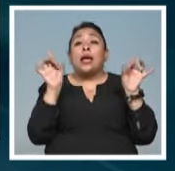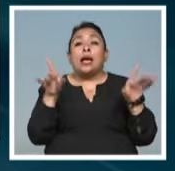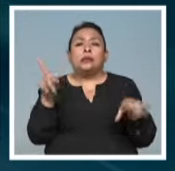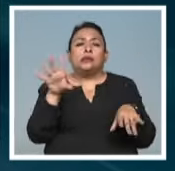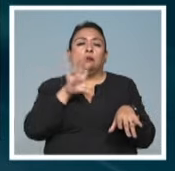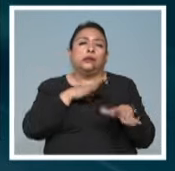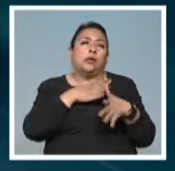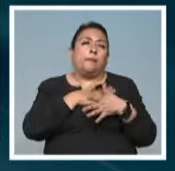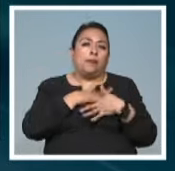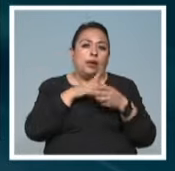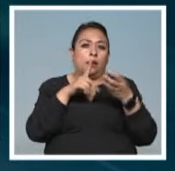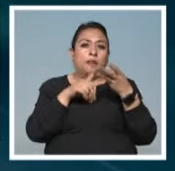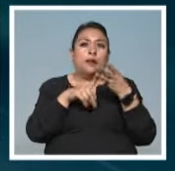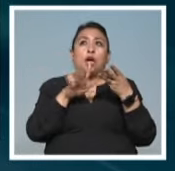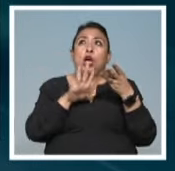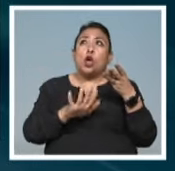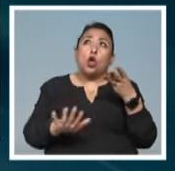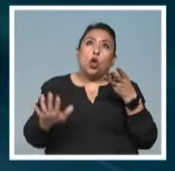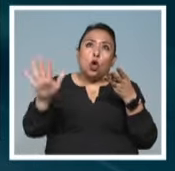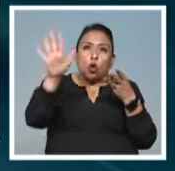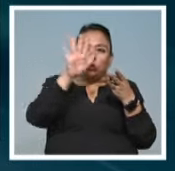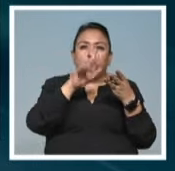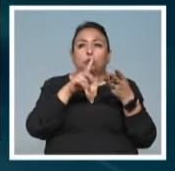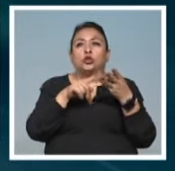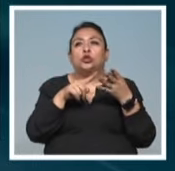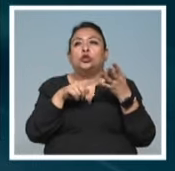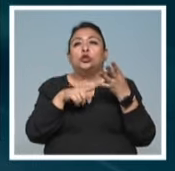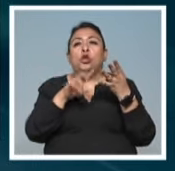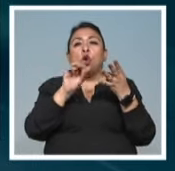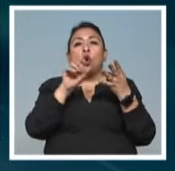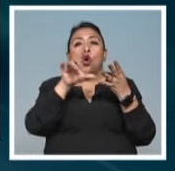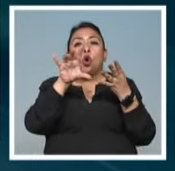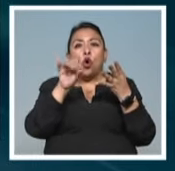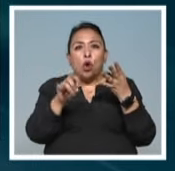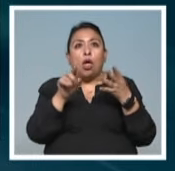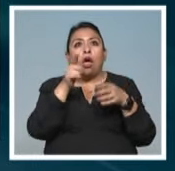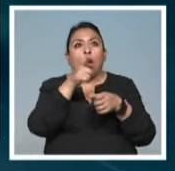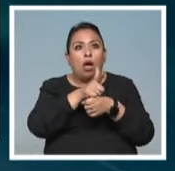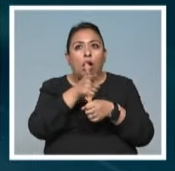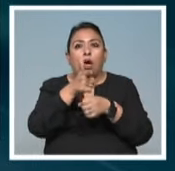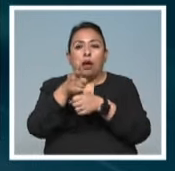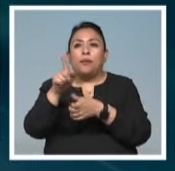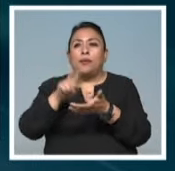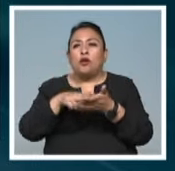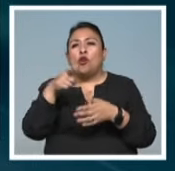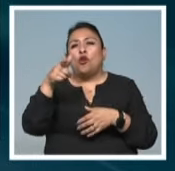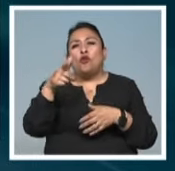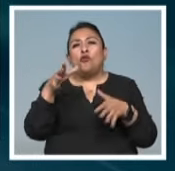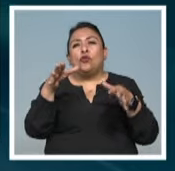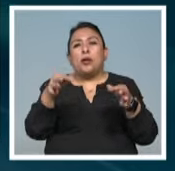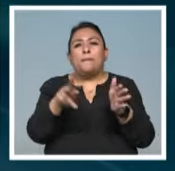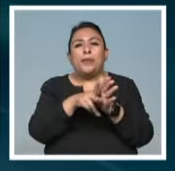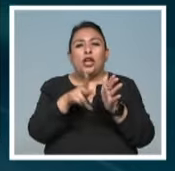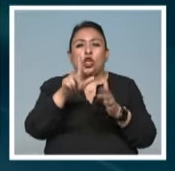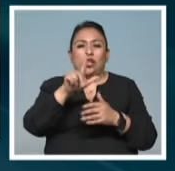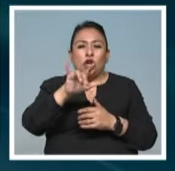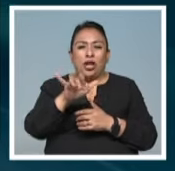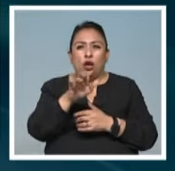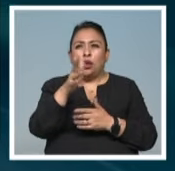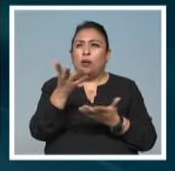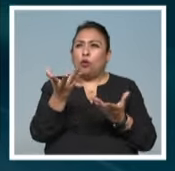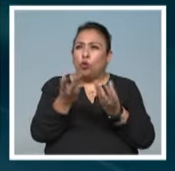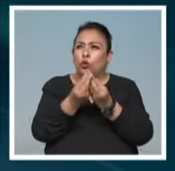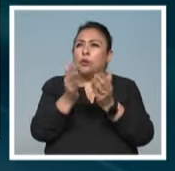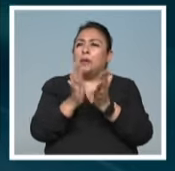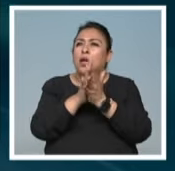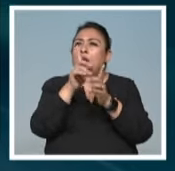eran su pasión, El Cosmos, Los Óleos. Fue fundador del periódico La Jornada, en donde colaboró como